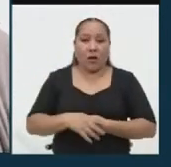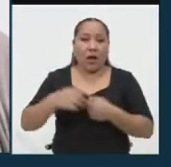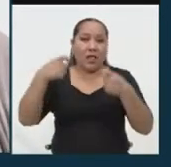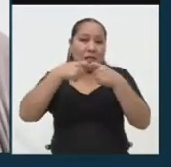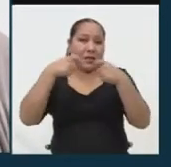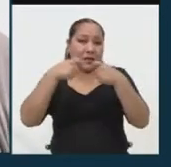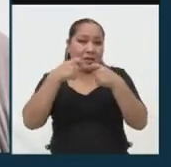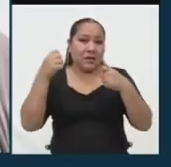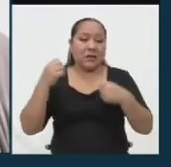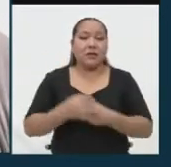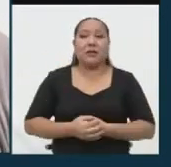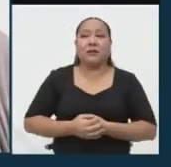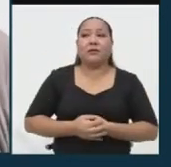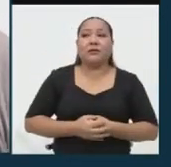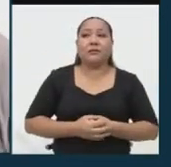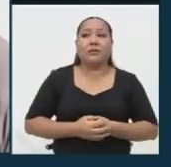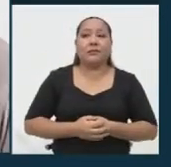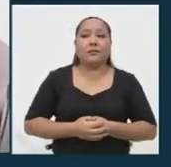electricidad.